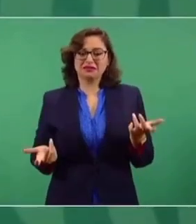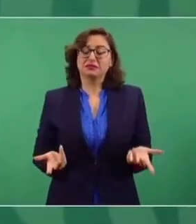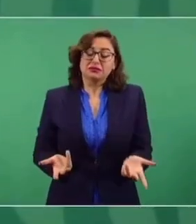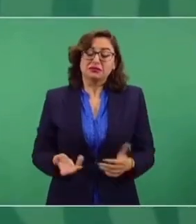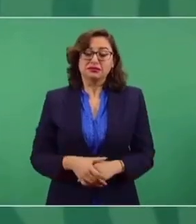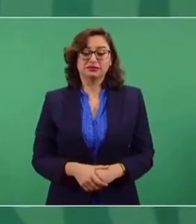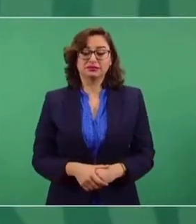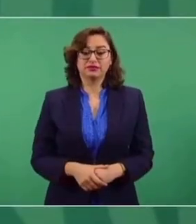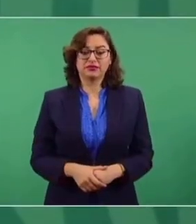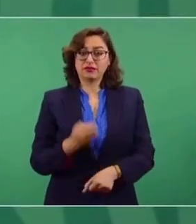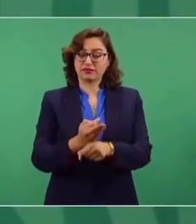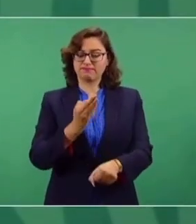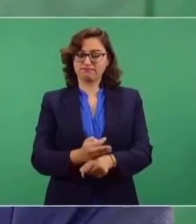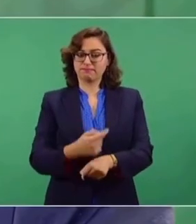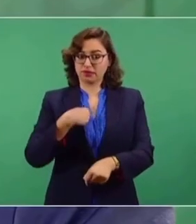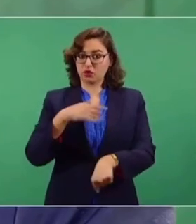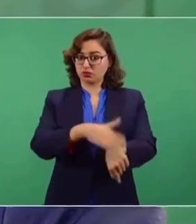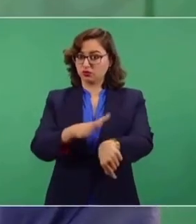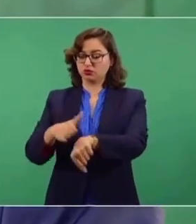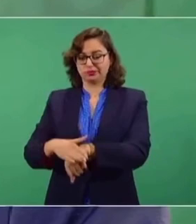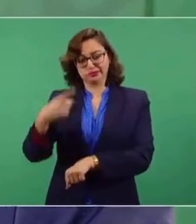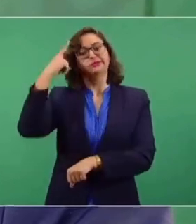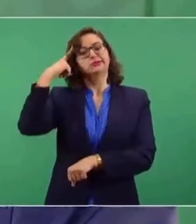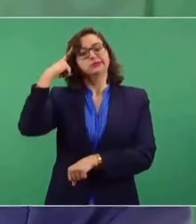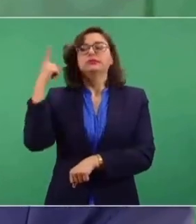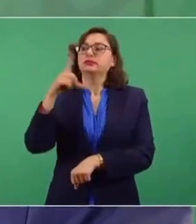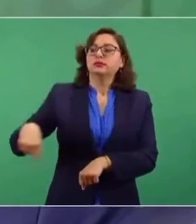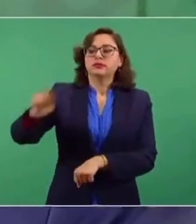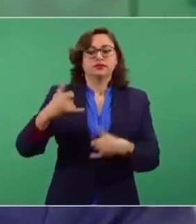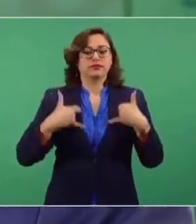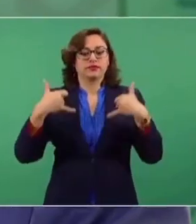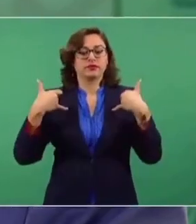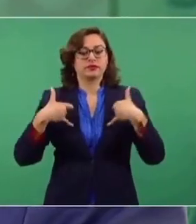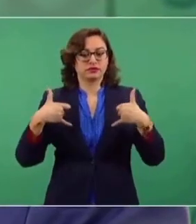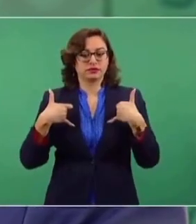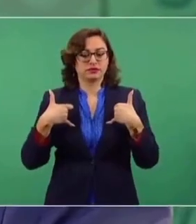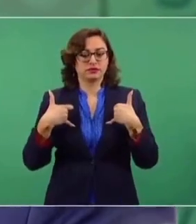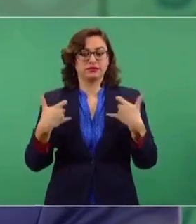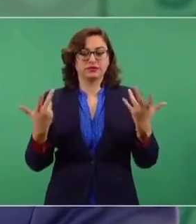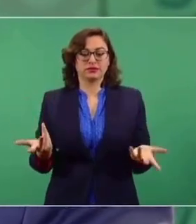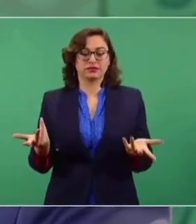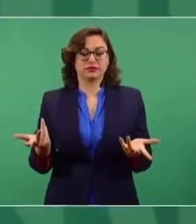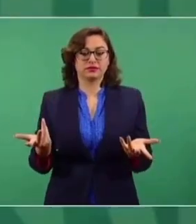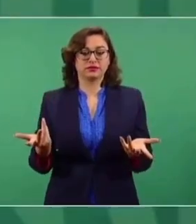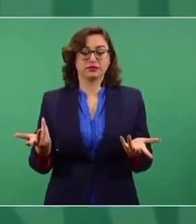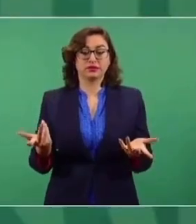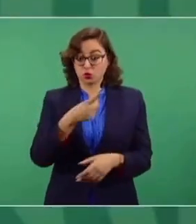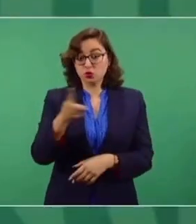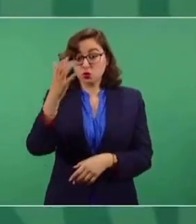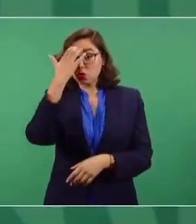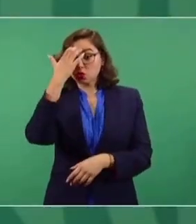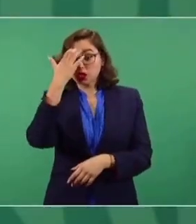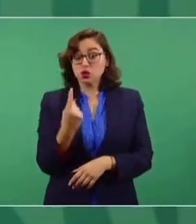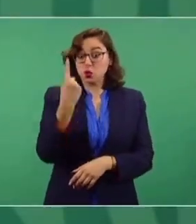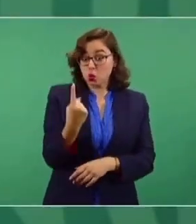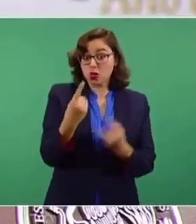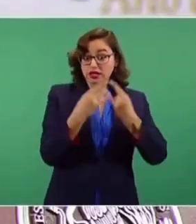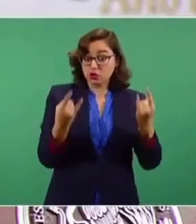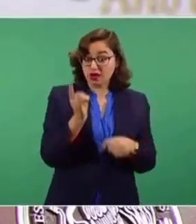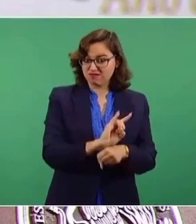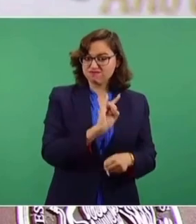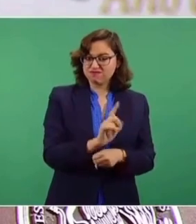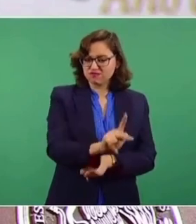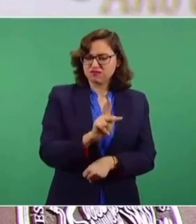hacer conciencia, sobre todo en los jóvenes, porque ese montaje al que hago referencia sucedió